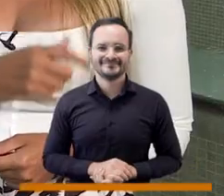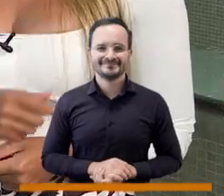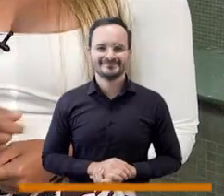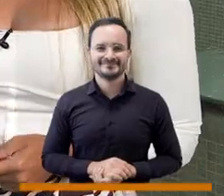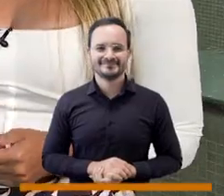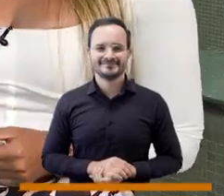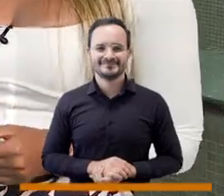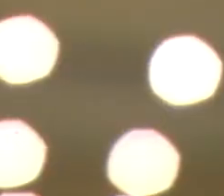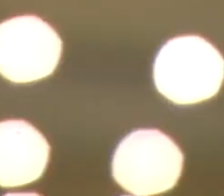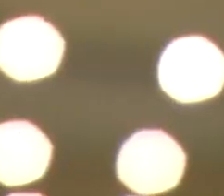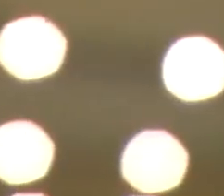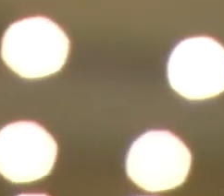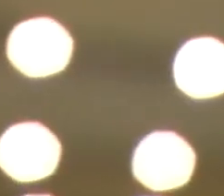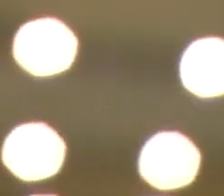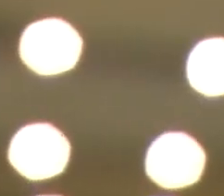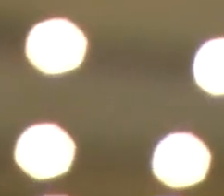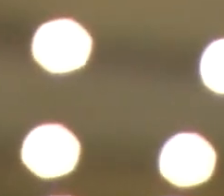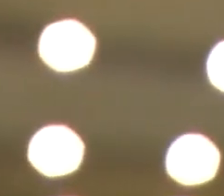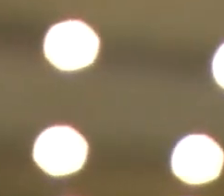somos tú y yo.